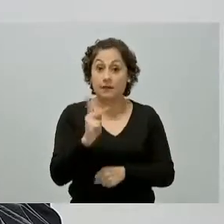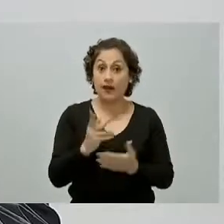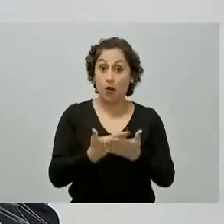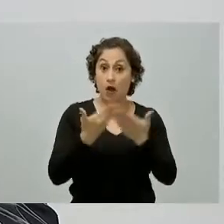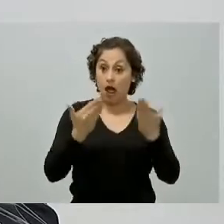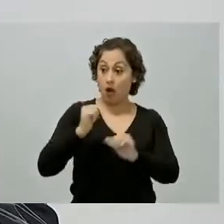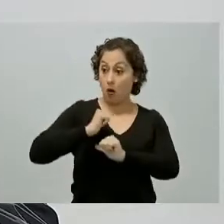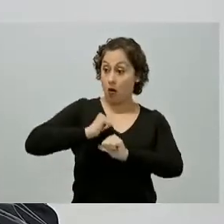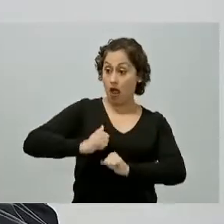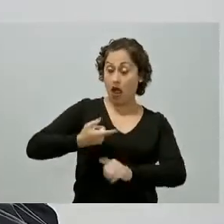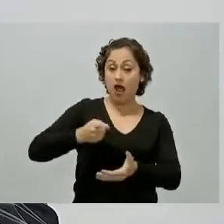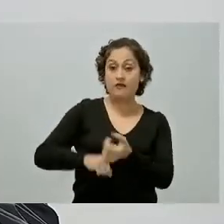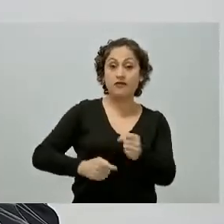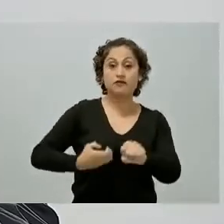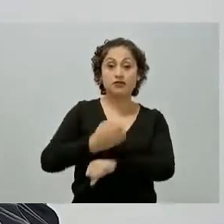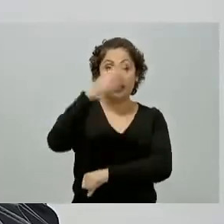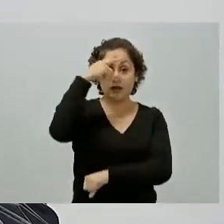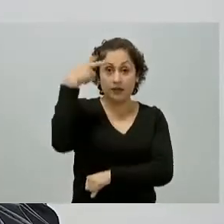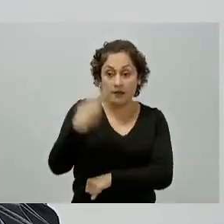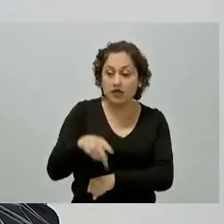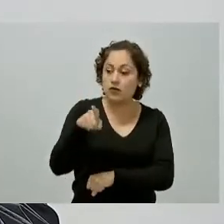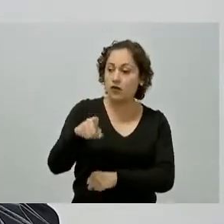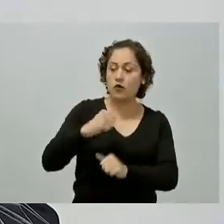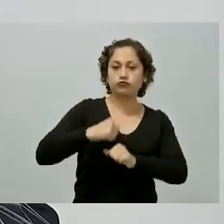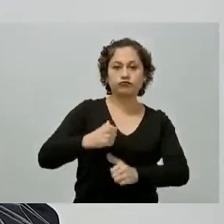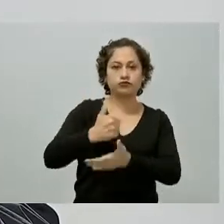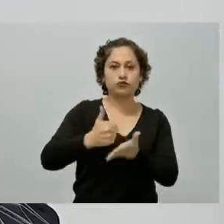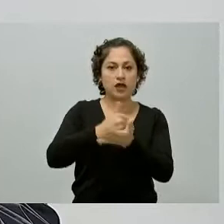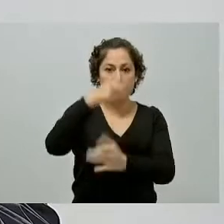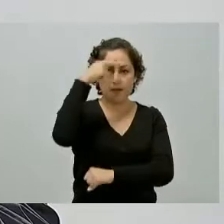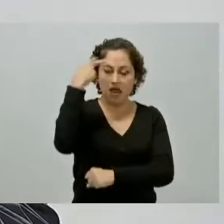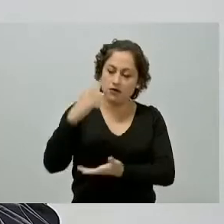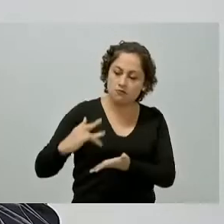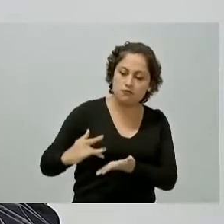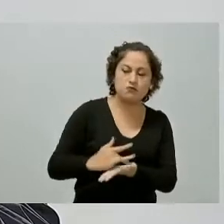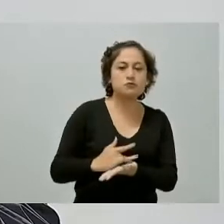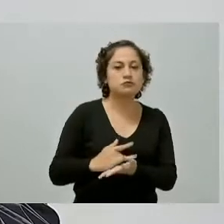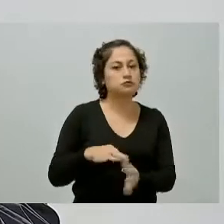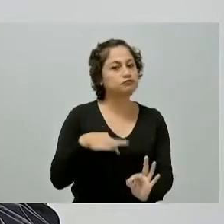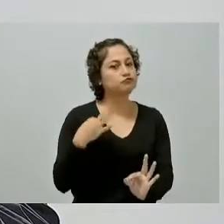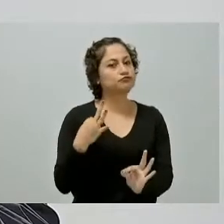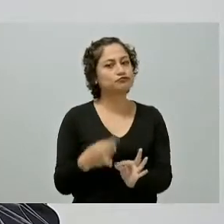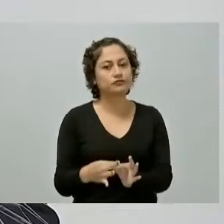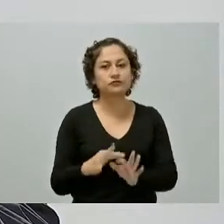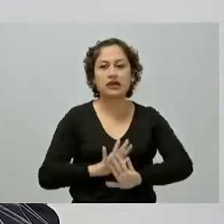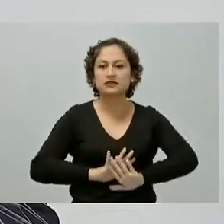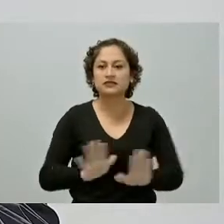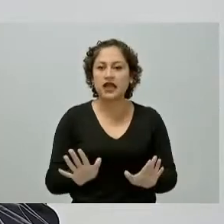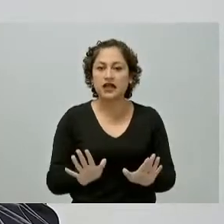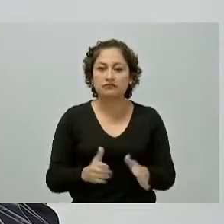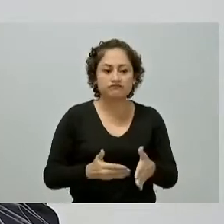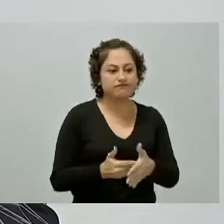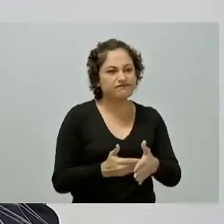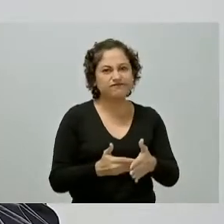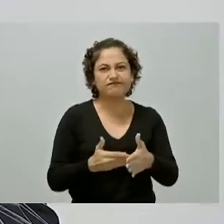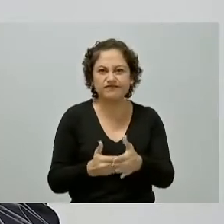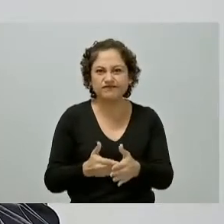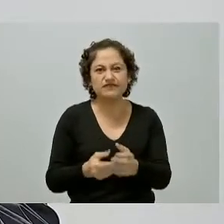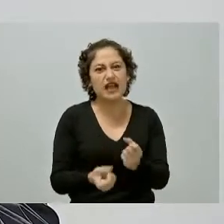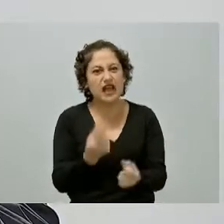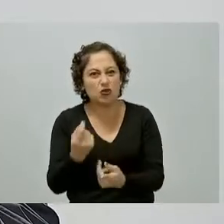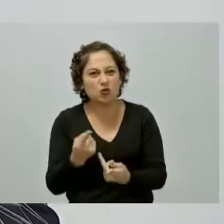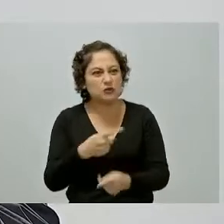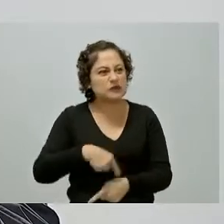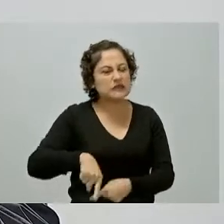autoridades del Estado de México y de la Ciudad de México y han quedado prácticamente resueltos los bloqueos e inconformidades